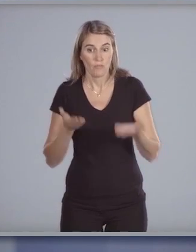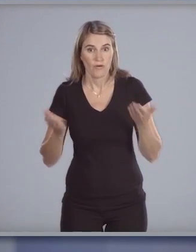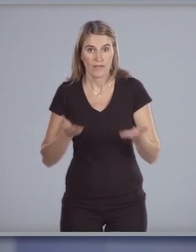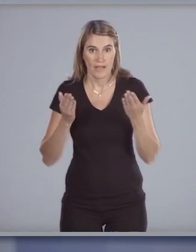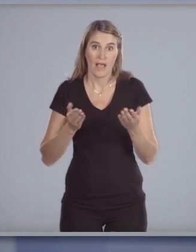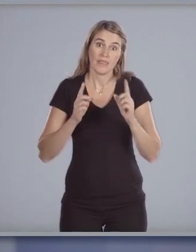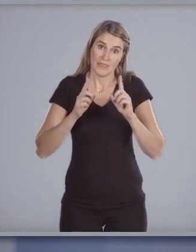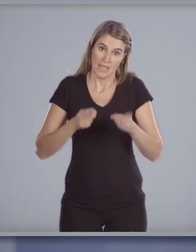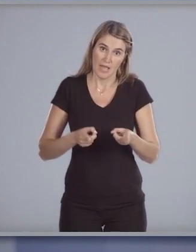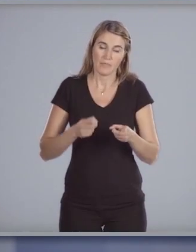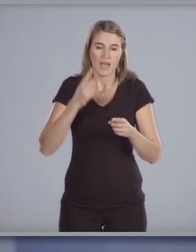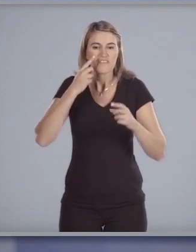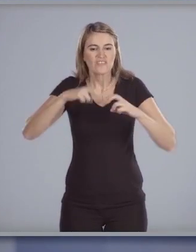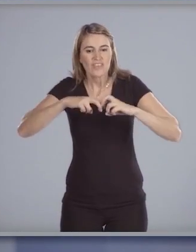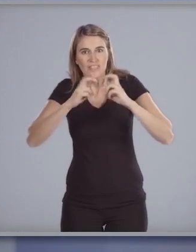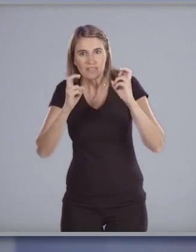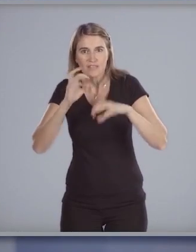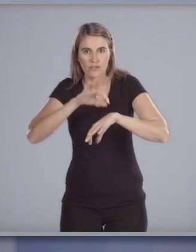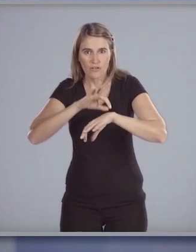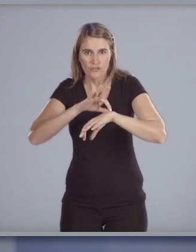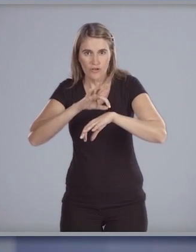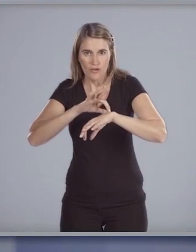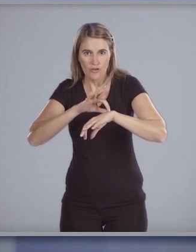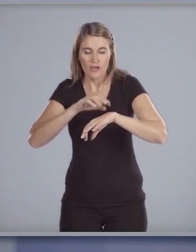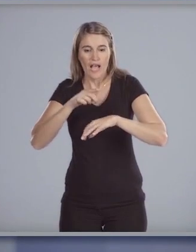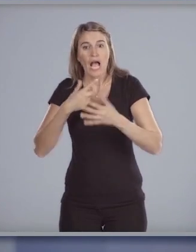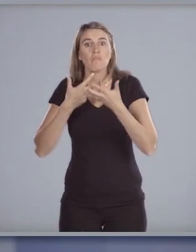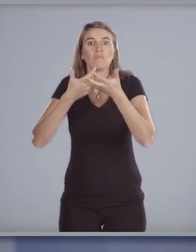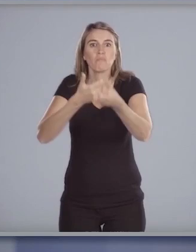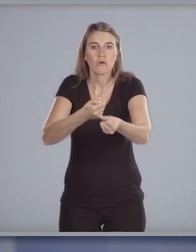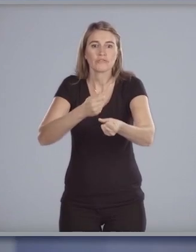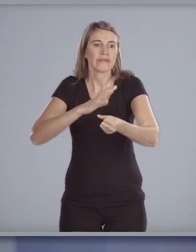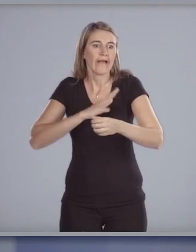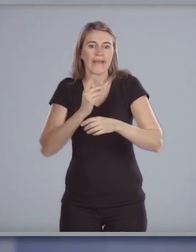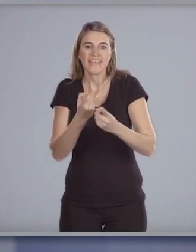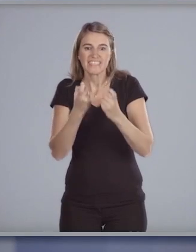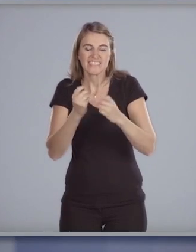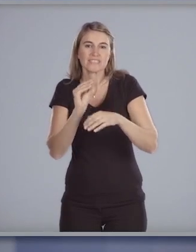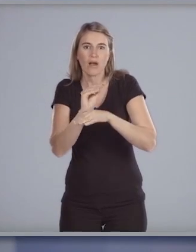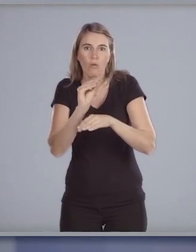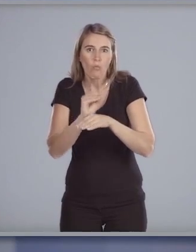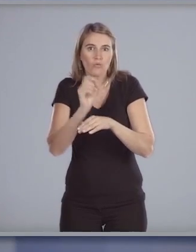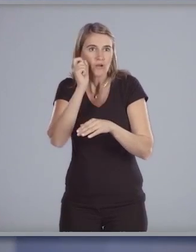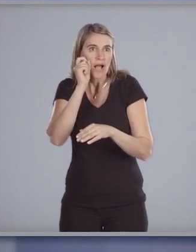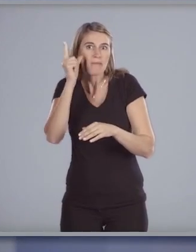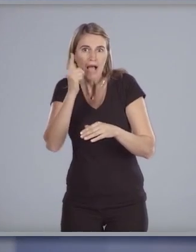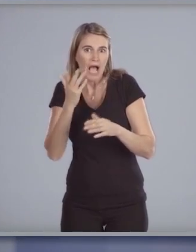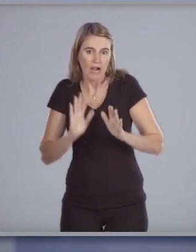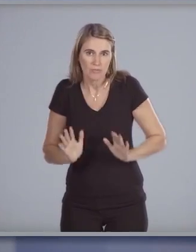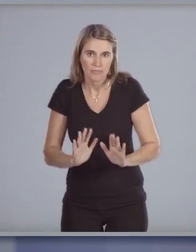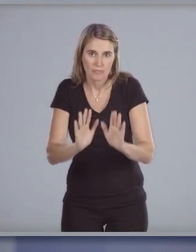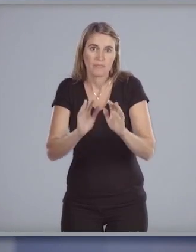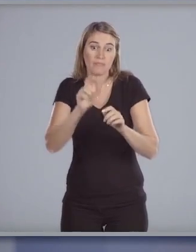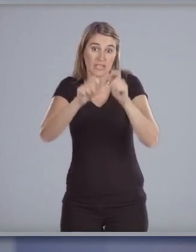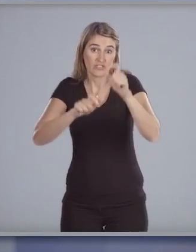promoverá además la investigación clínica se apoyarán todas las instancias formativas de los profesionales